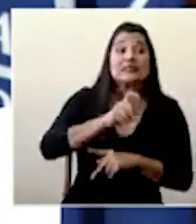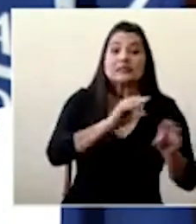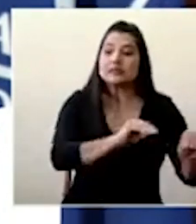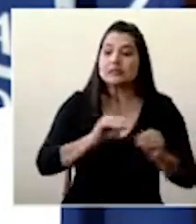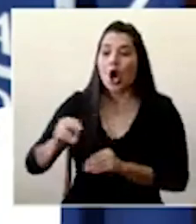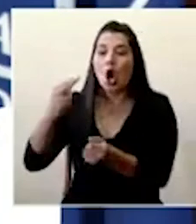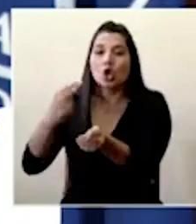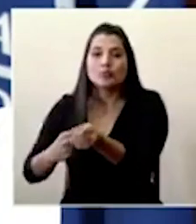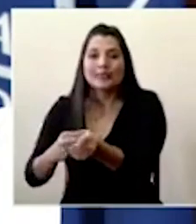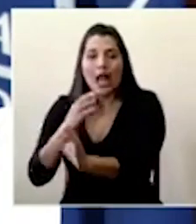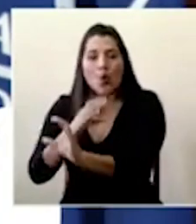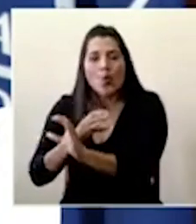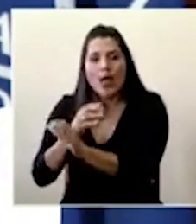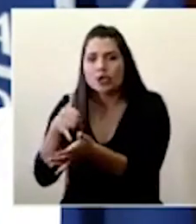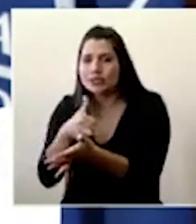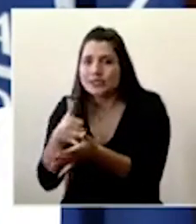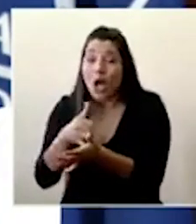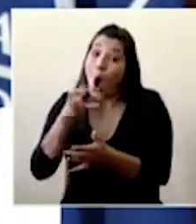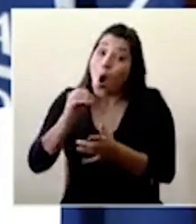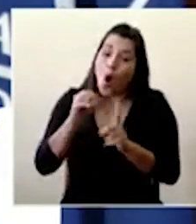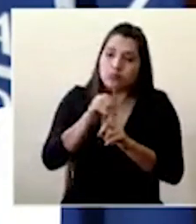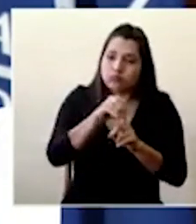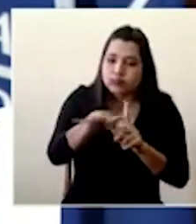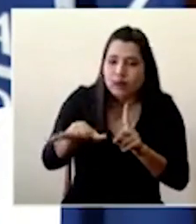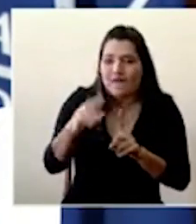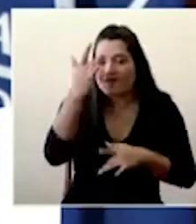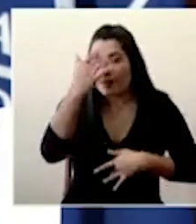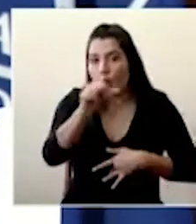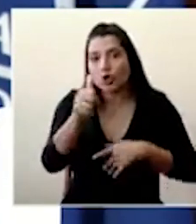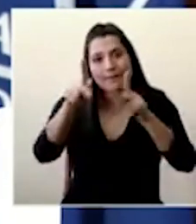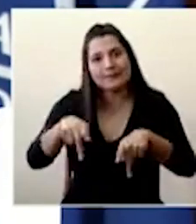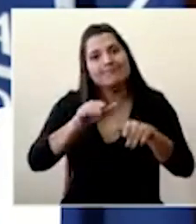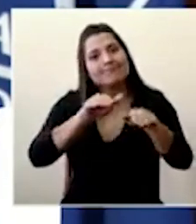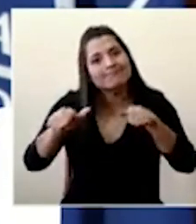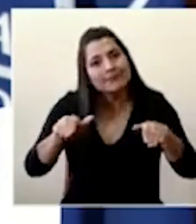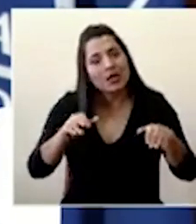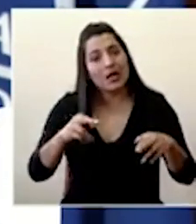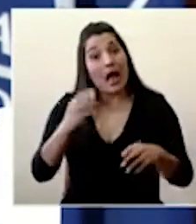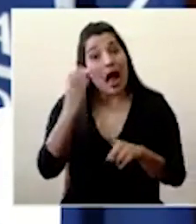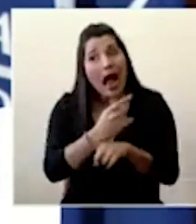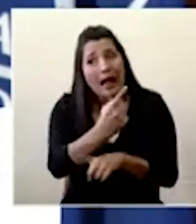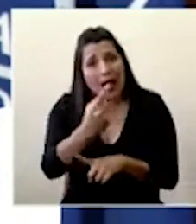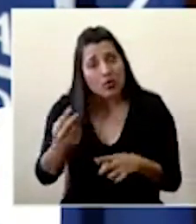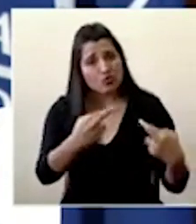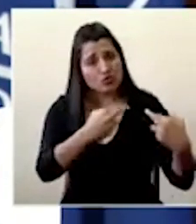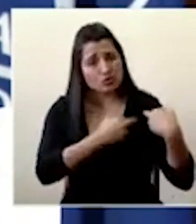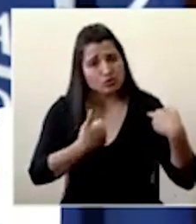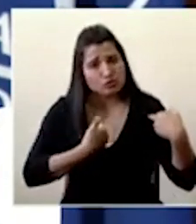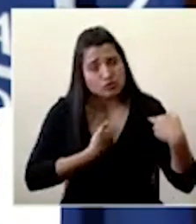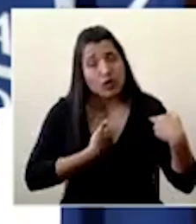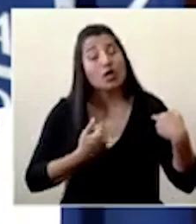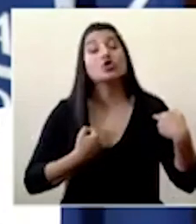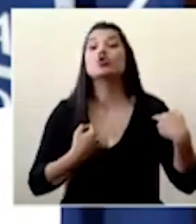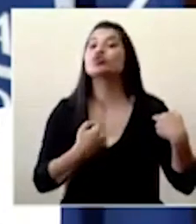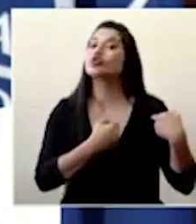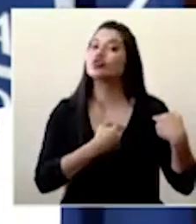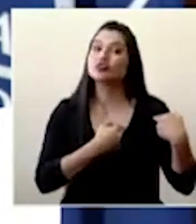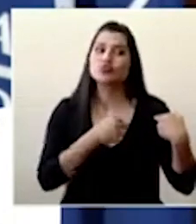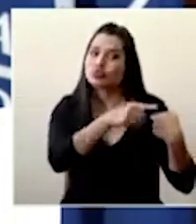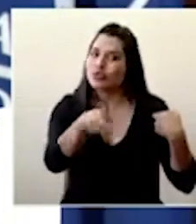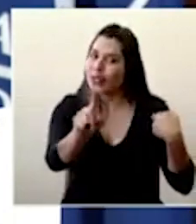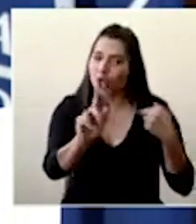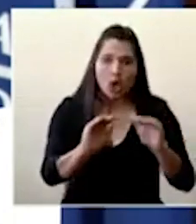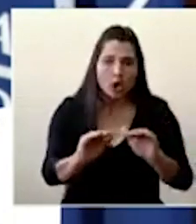intensivos o contagie a más personas así que también aquí apelamos a la responsabilidad individual y social de cada persona porque aquí no estamos tratando con